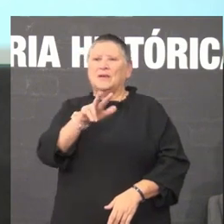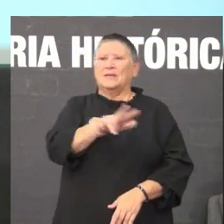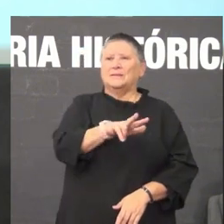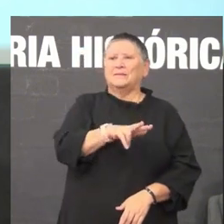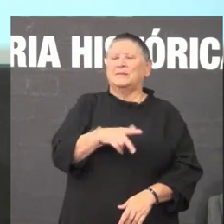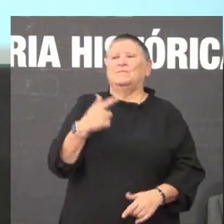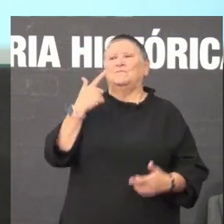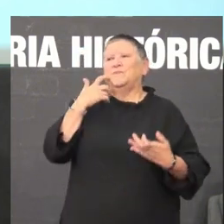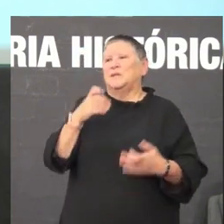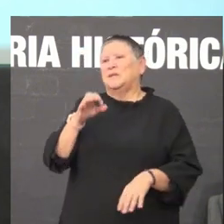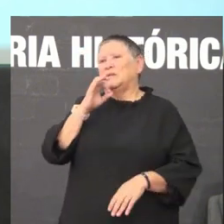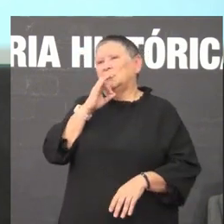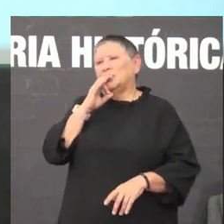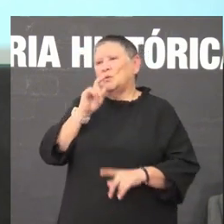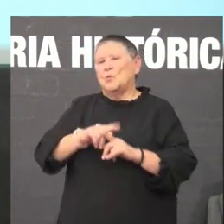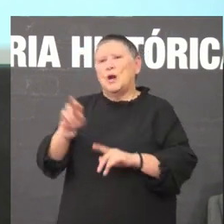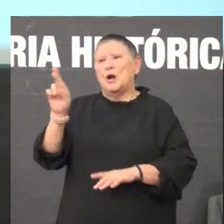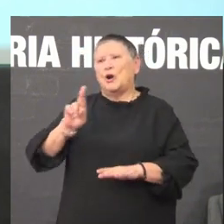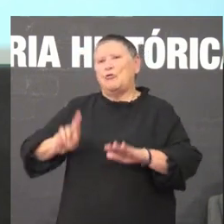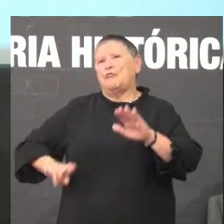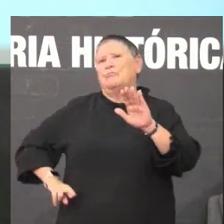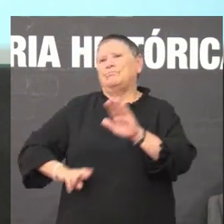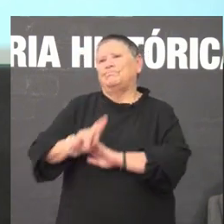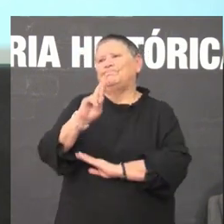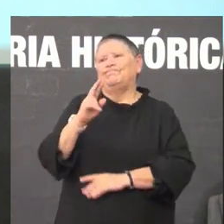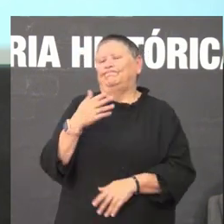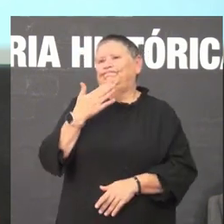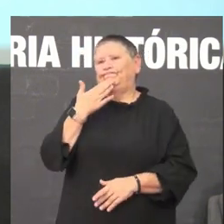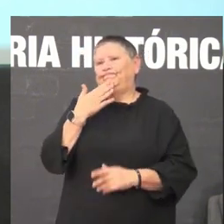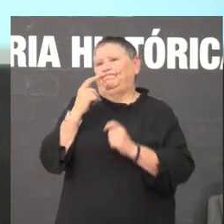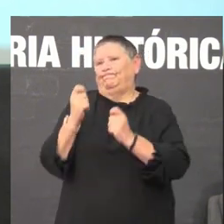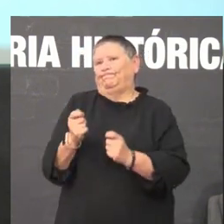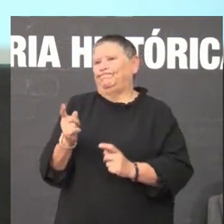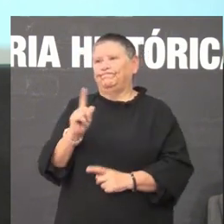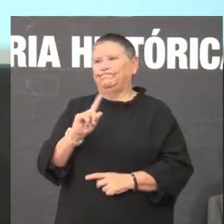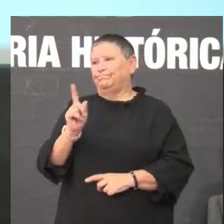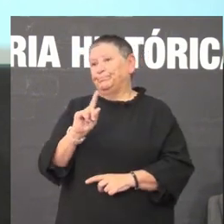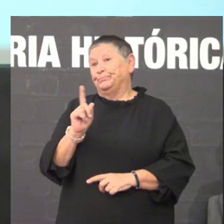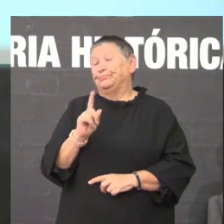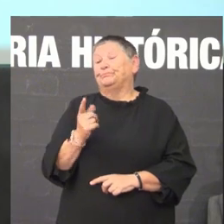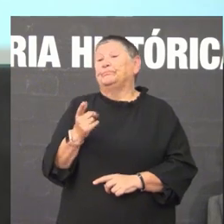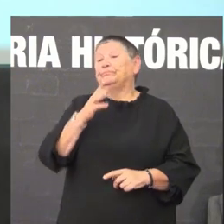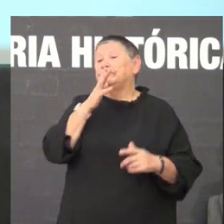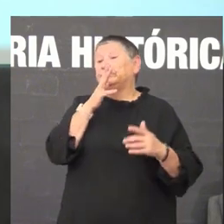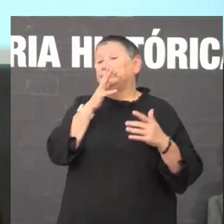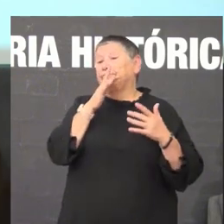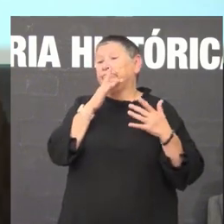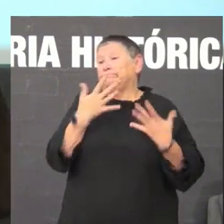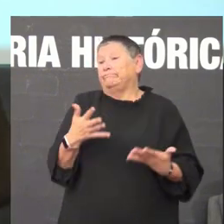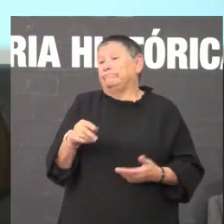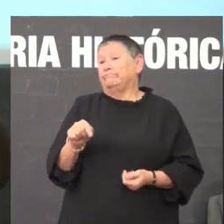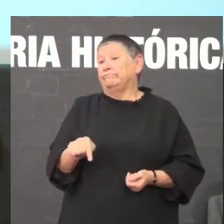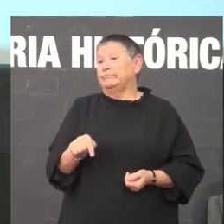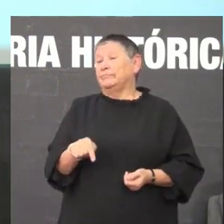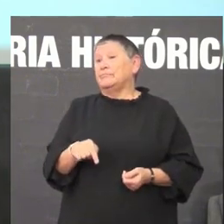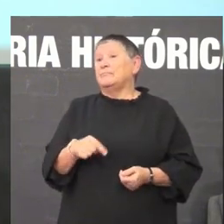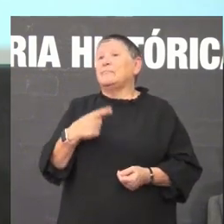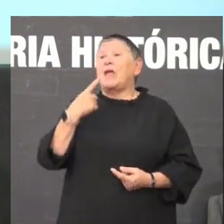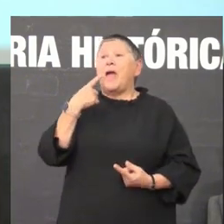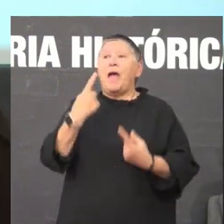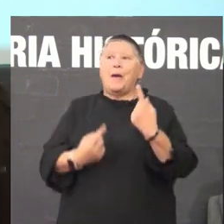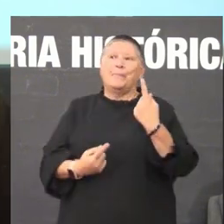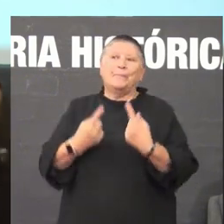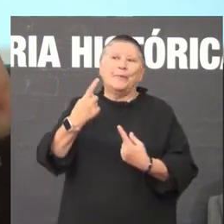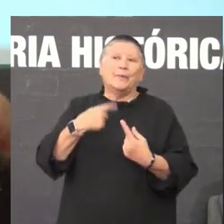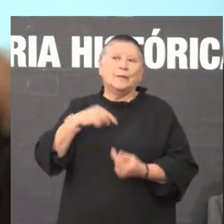ninguna lingua se recupera sen que teña un ensino a favor mas claro a día doxe a día doxe tamén as veces escoitamos o